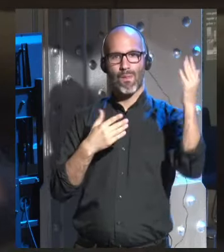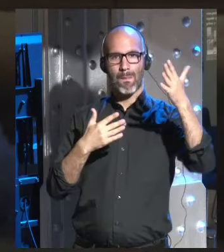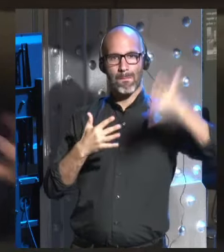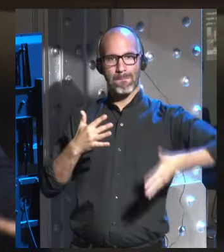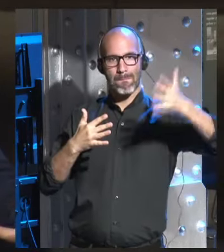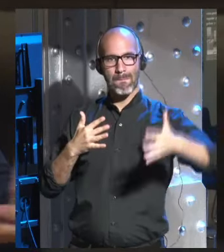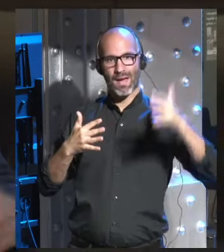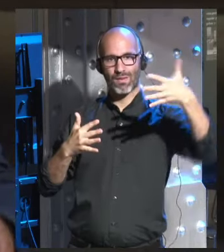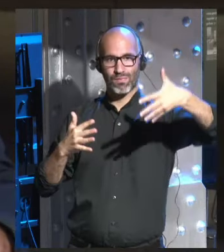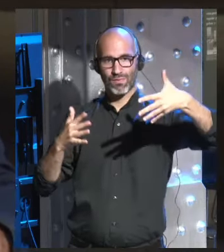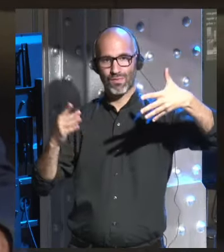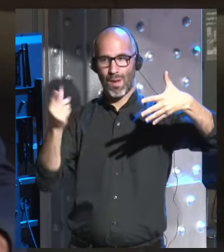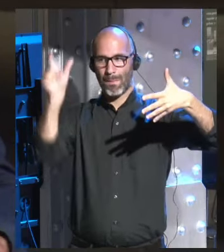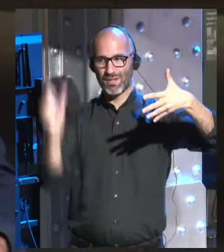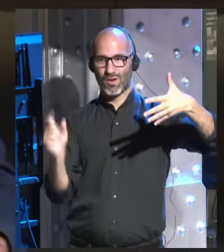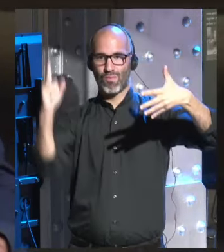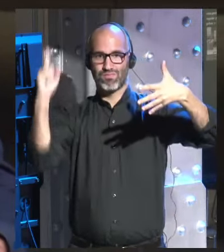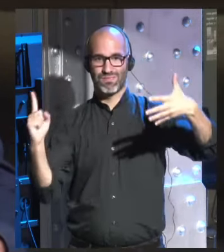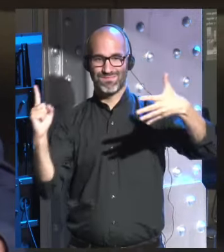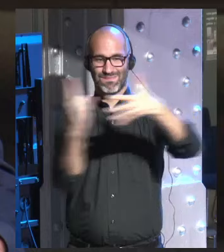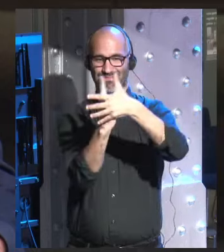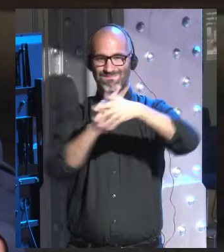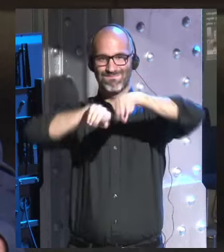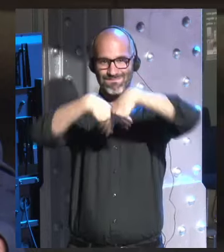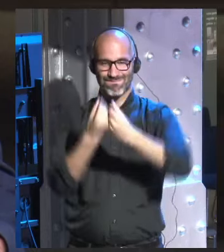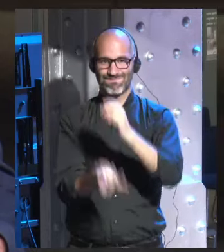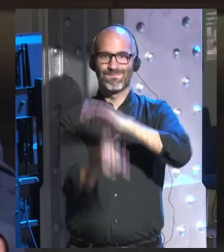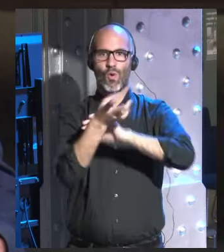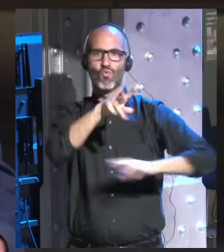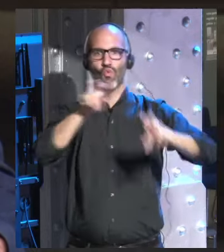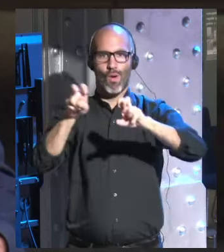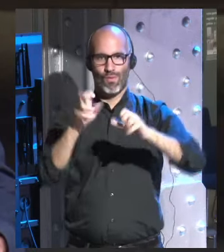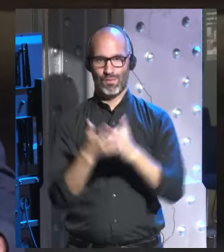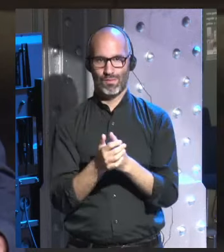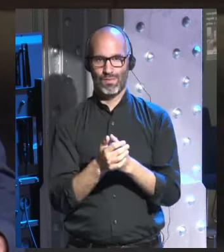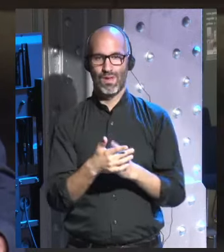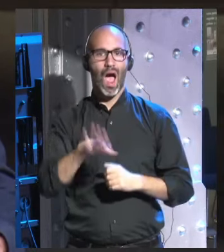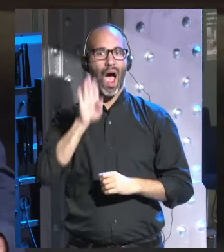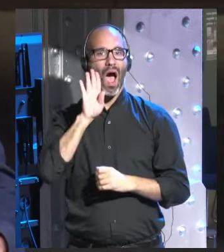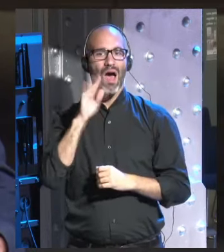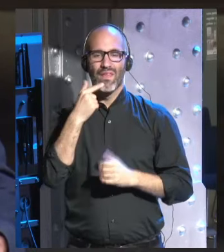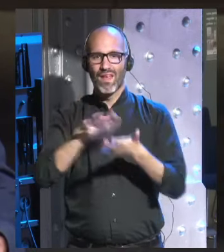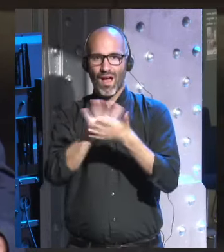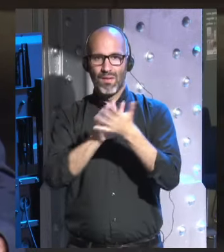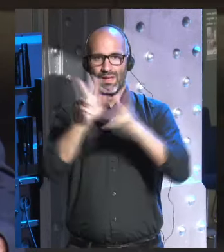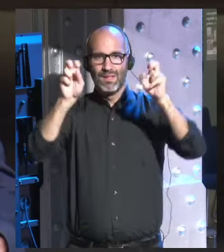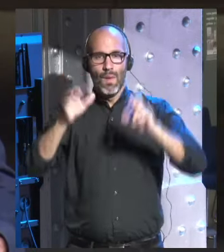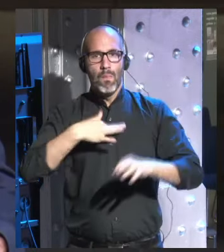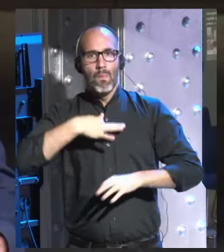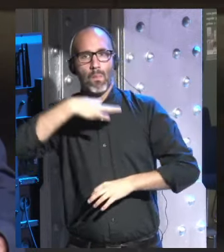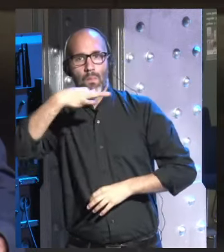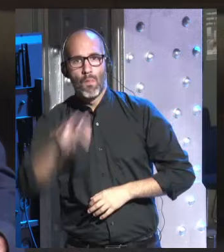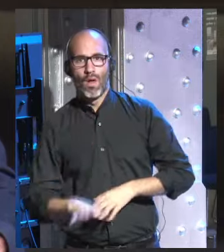completamente nuevas seres completamente nuevos daré un ejemplo distinto del que di antes en la charla hablé de la posibilidad de